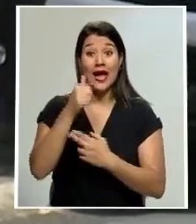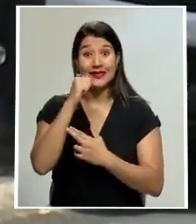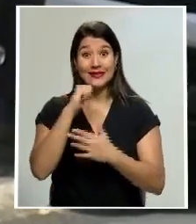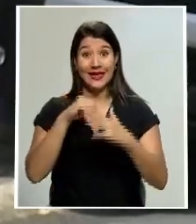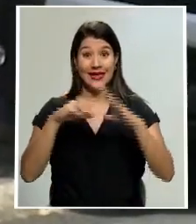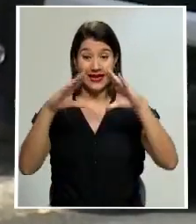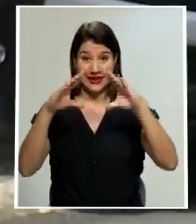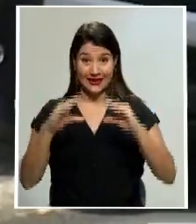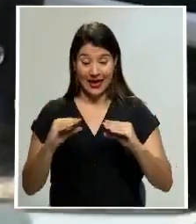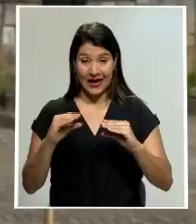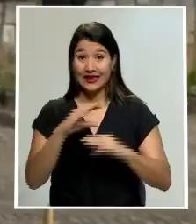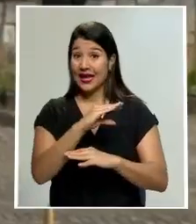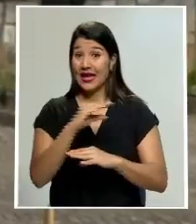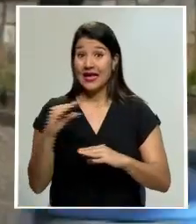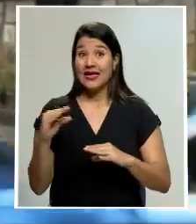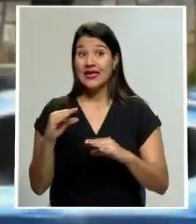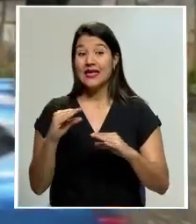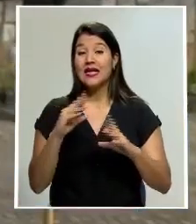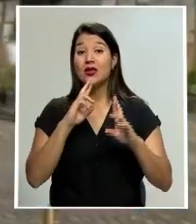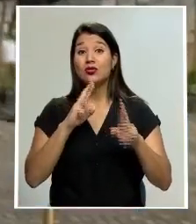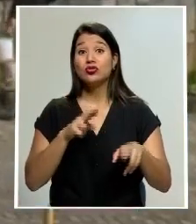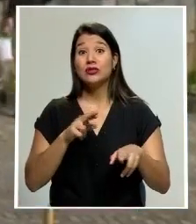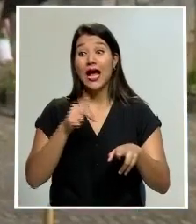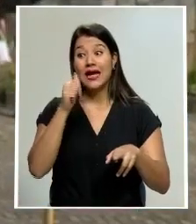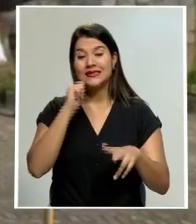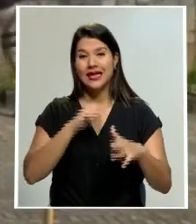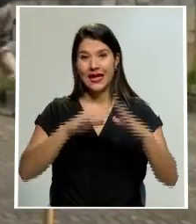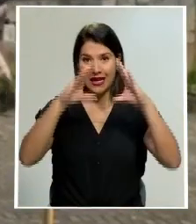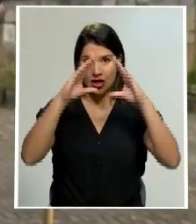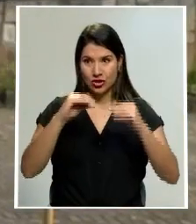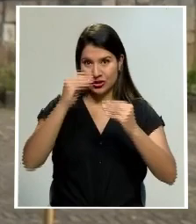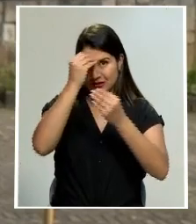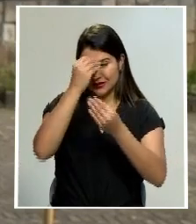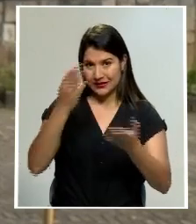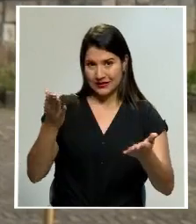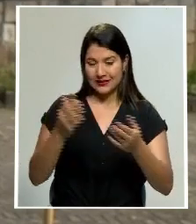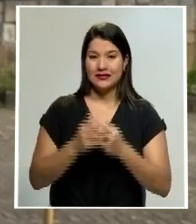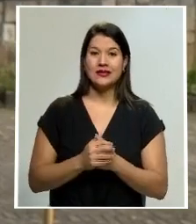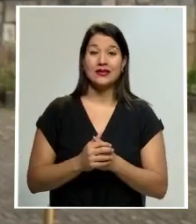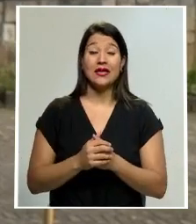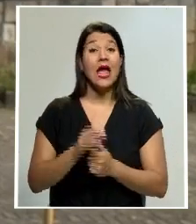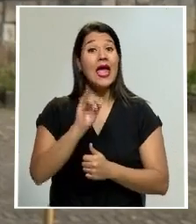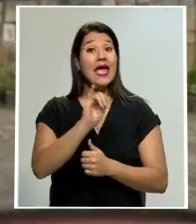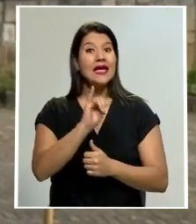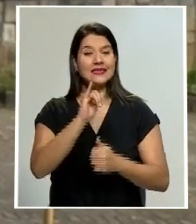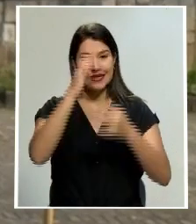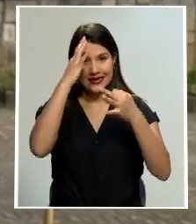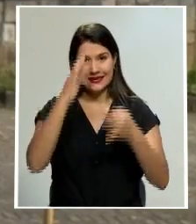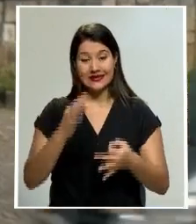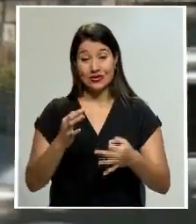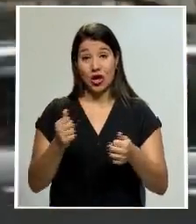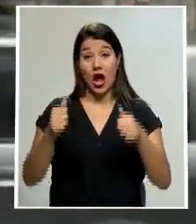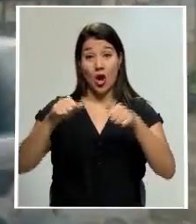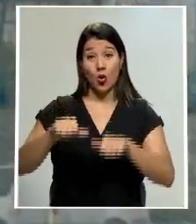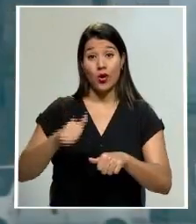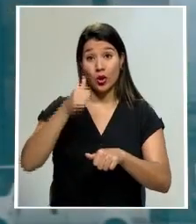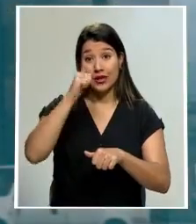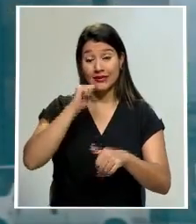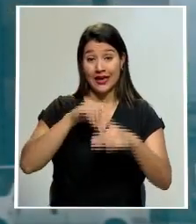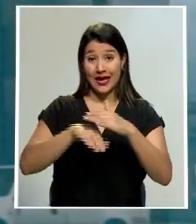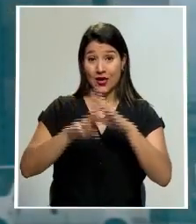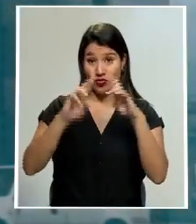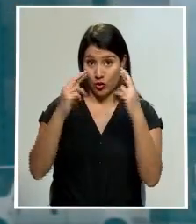y los resultados fueron dados a conocer durante la noche mediante un acta. Estas son parte de las medidas acordadas en dicha sesión.